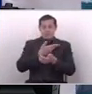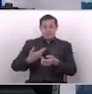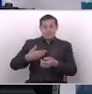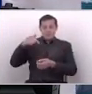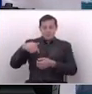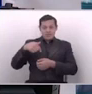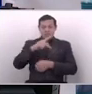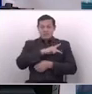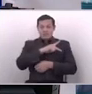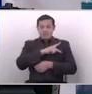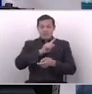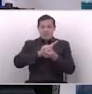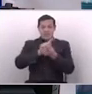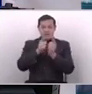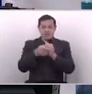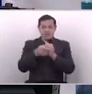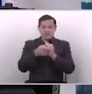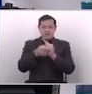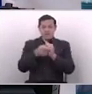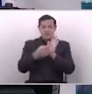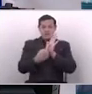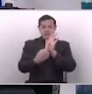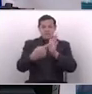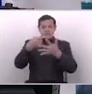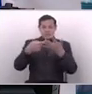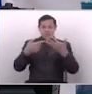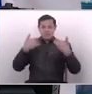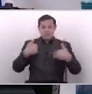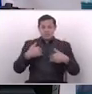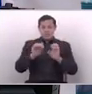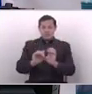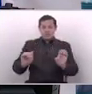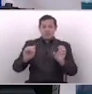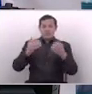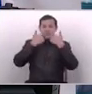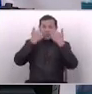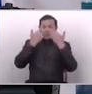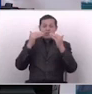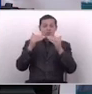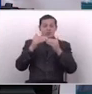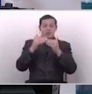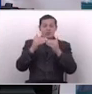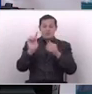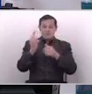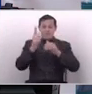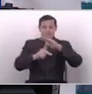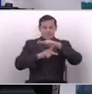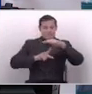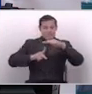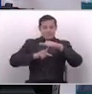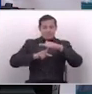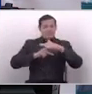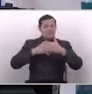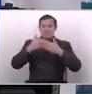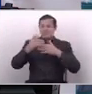país se ha convertido en la garante de los derechos de las niñas, niños y adolescentes, además de la primera infancia, le